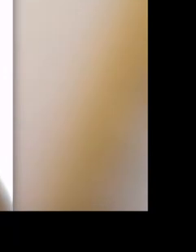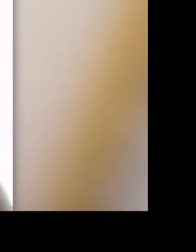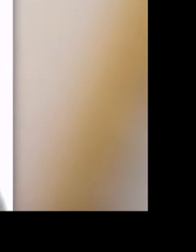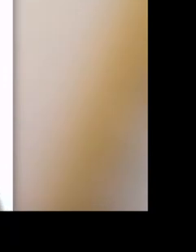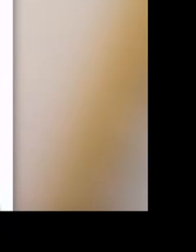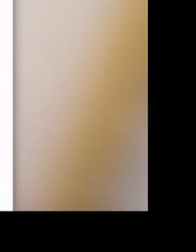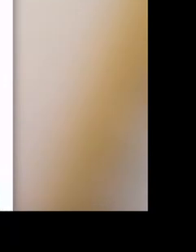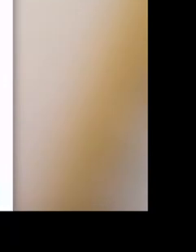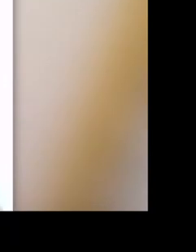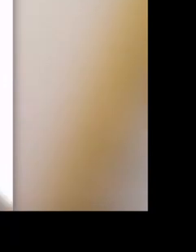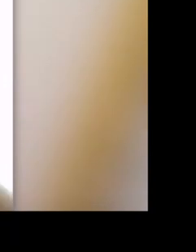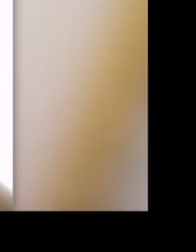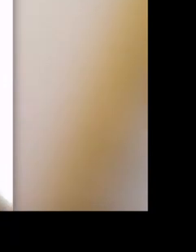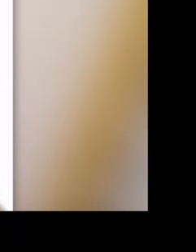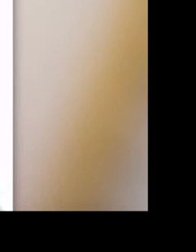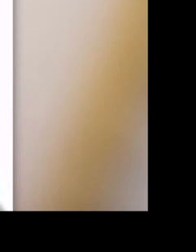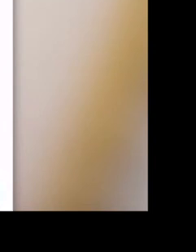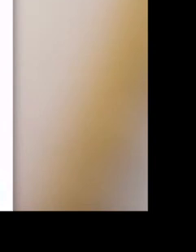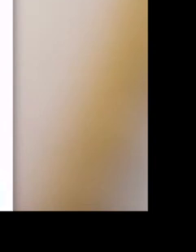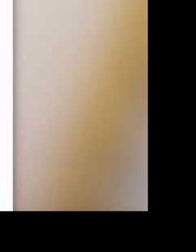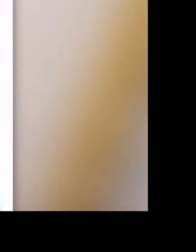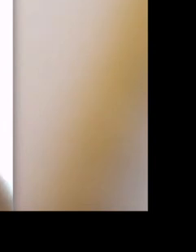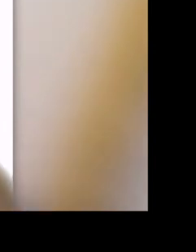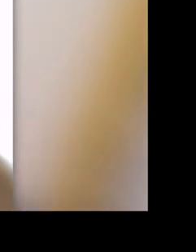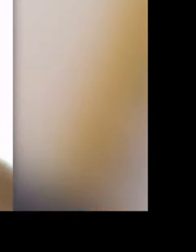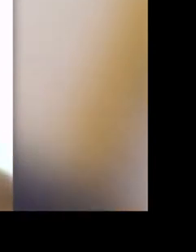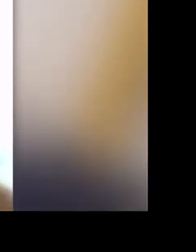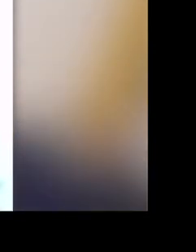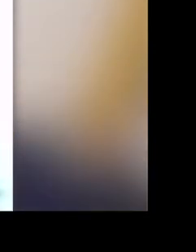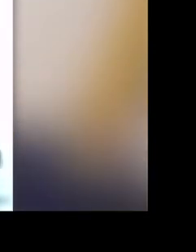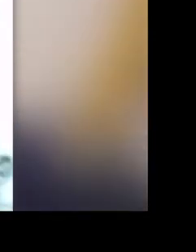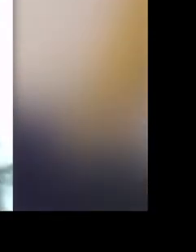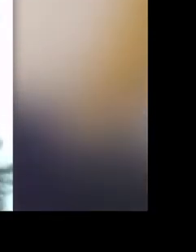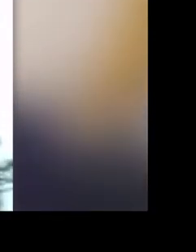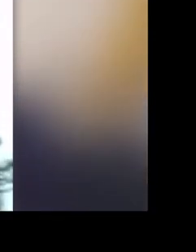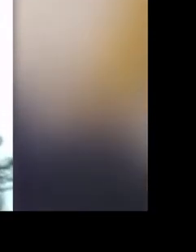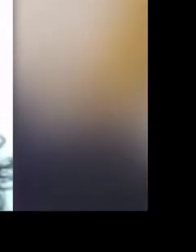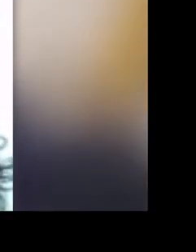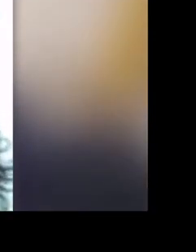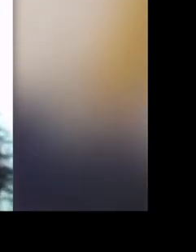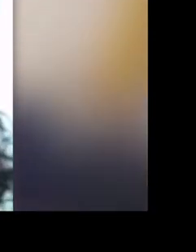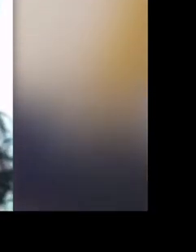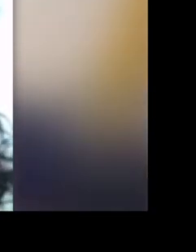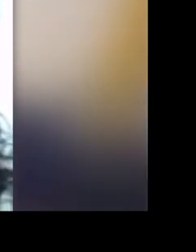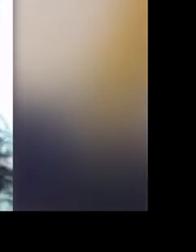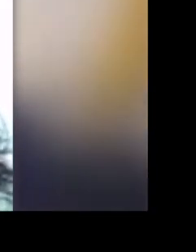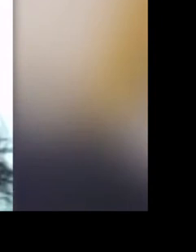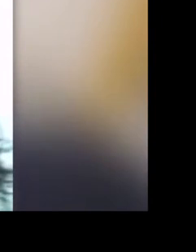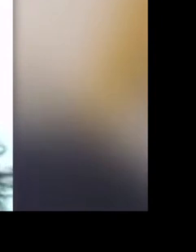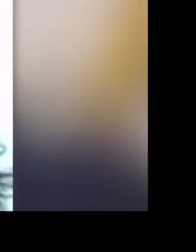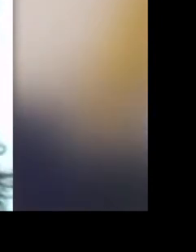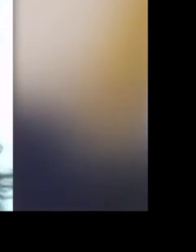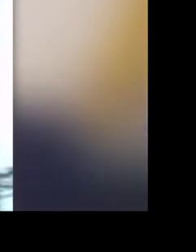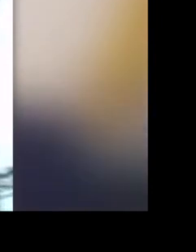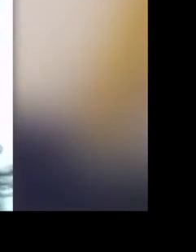muchas invadieron la zona centro de ciudad y en mi caso yo me fui a la periferia